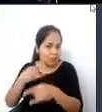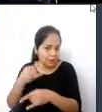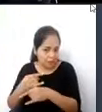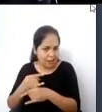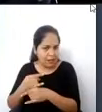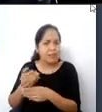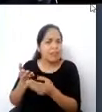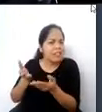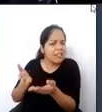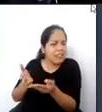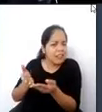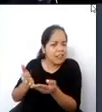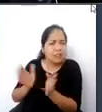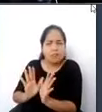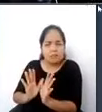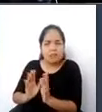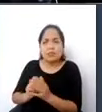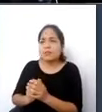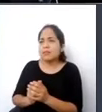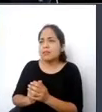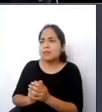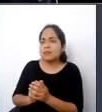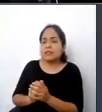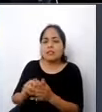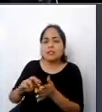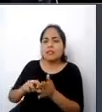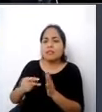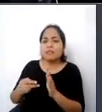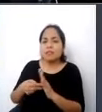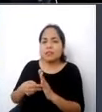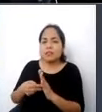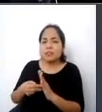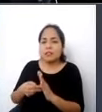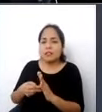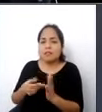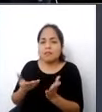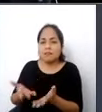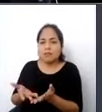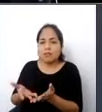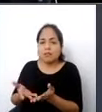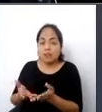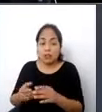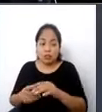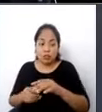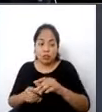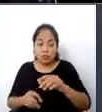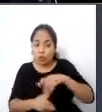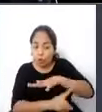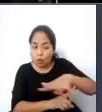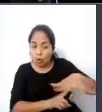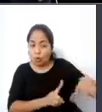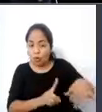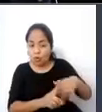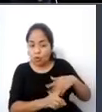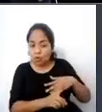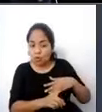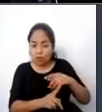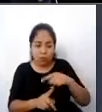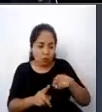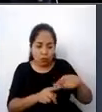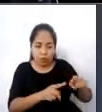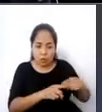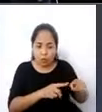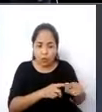concepto se refiere a la condición que deben cumplir los entornos, procesos, bienes, productos y